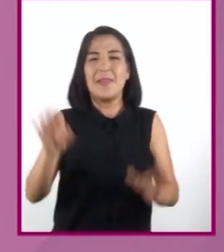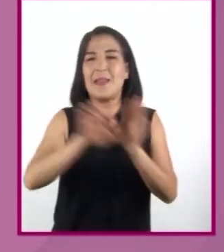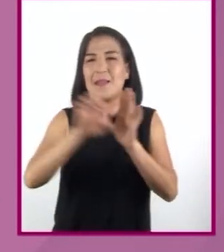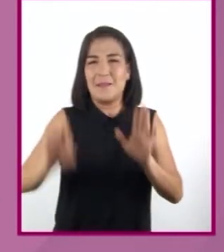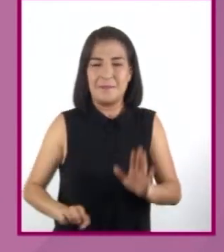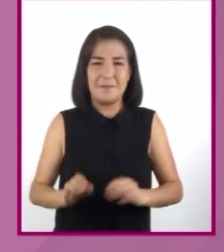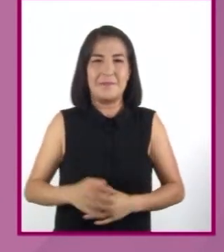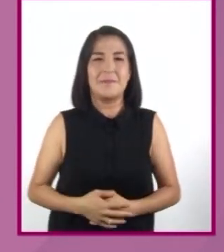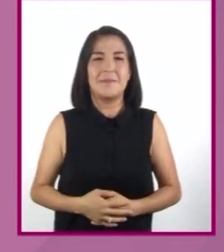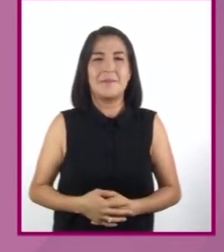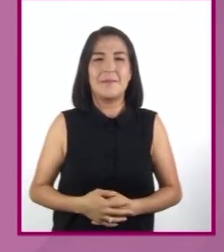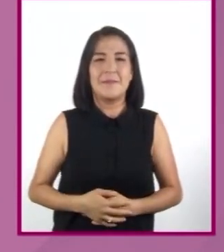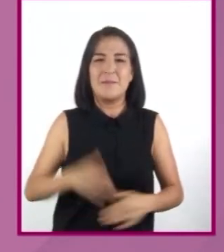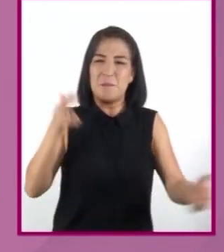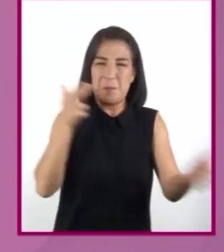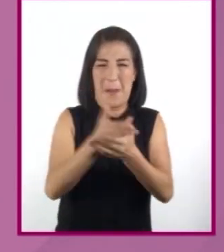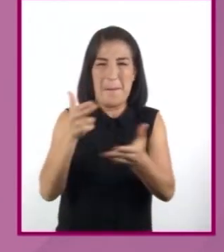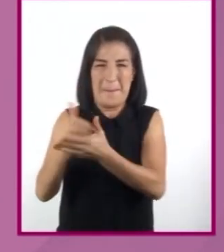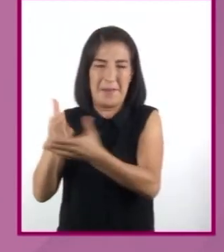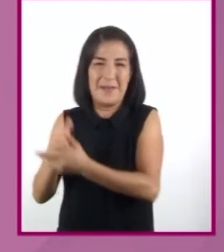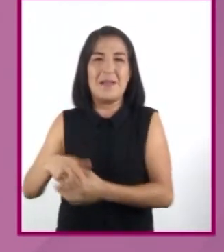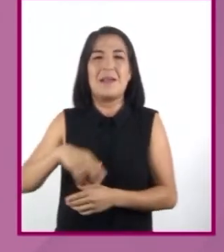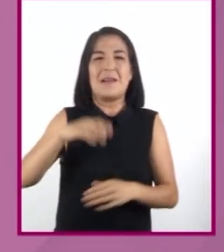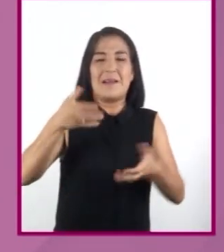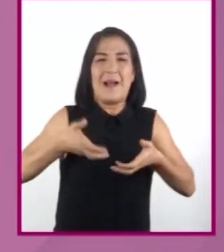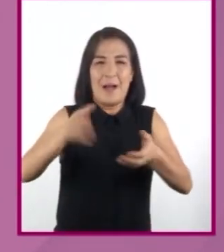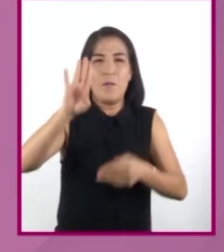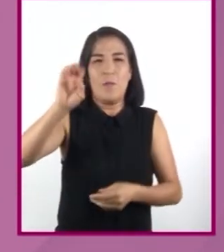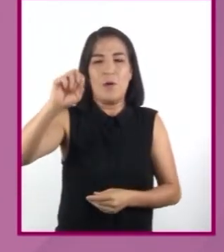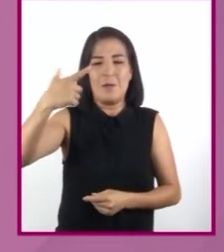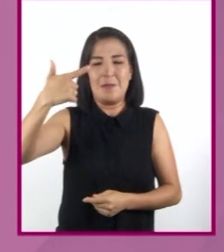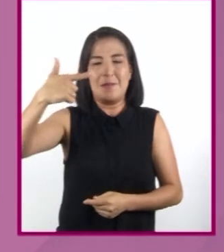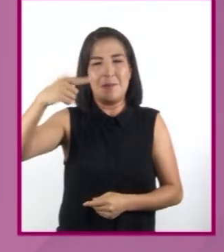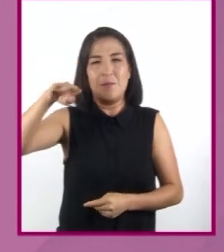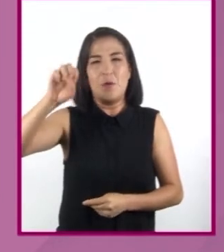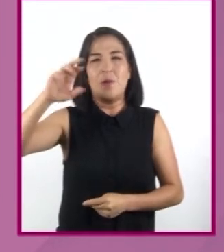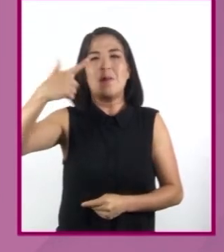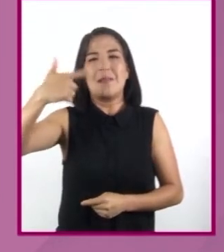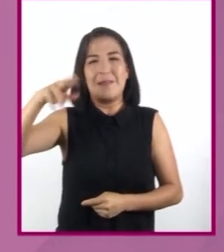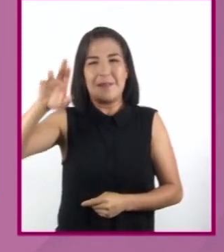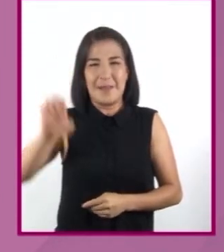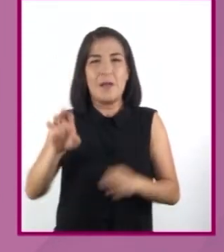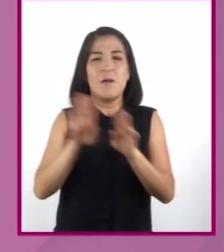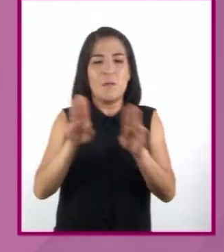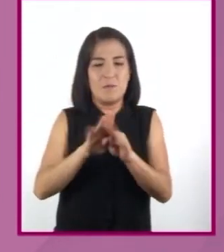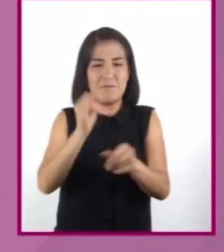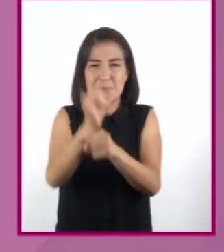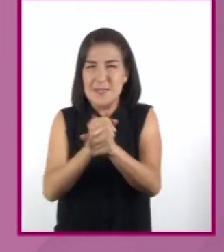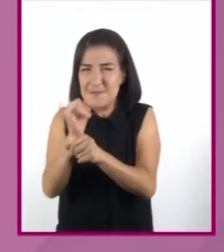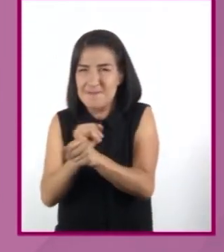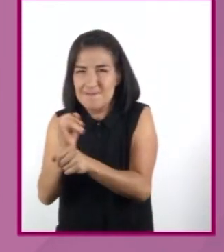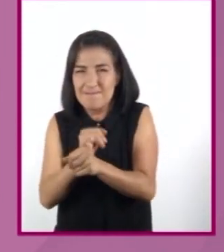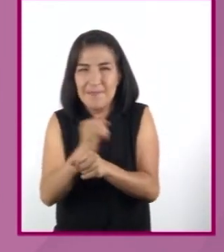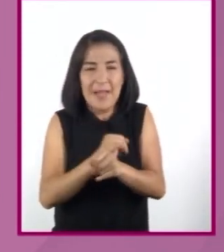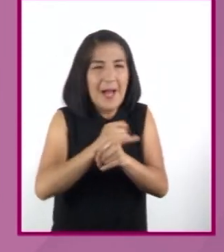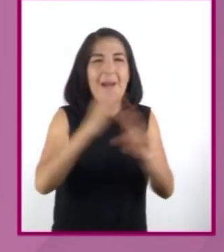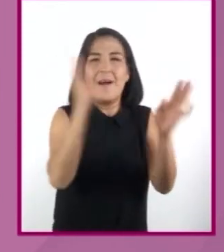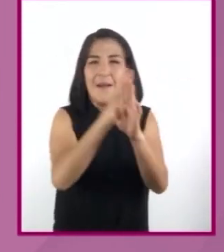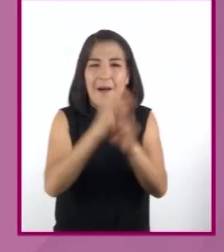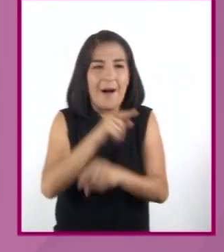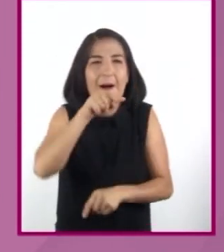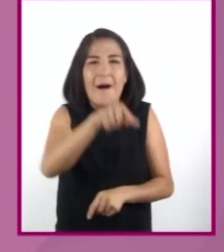ejemplo, en los Crímenes de la calle Morgan, el personaje principal es un detective aficionado que resuelve diversos casos